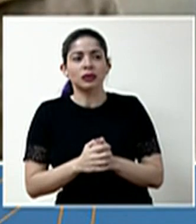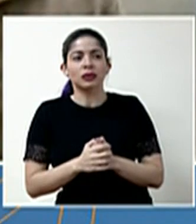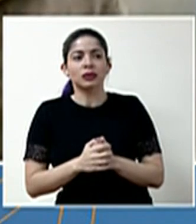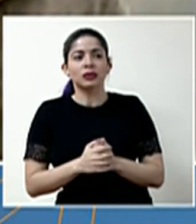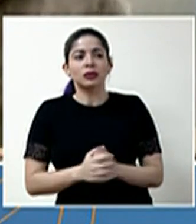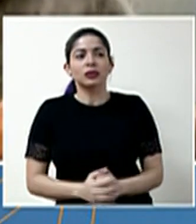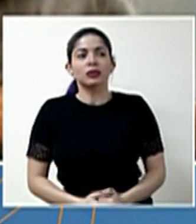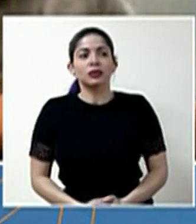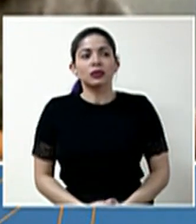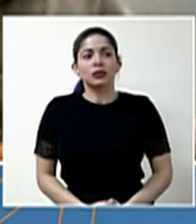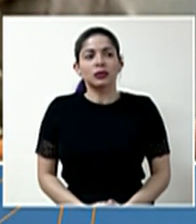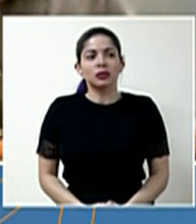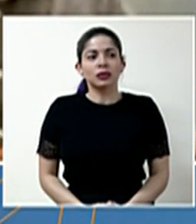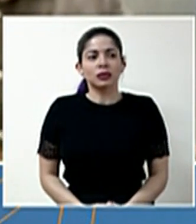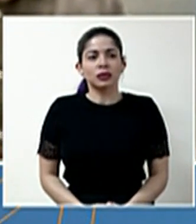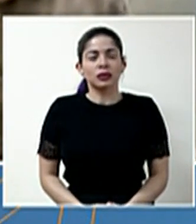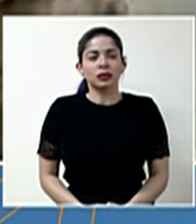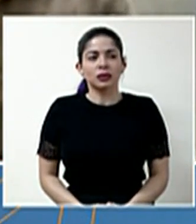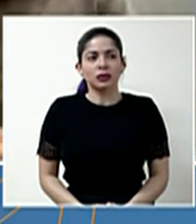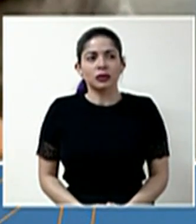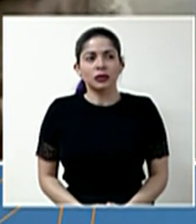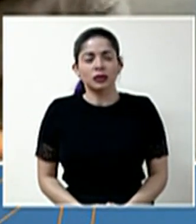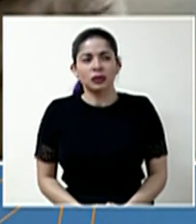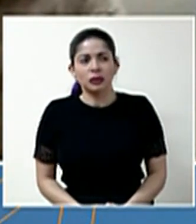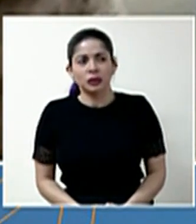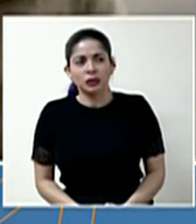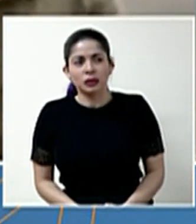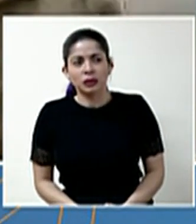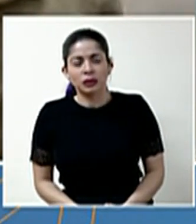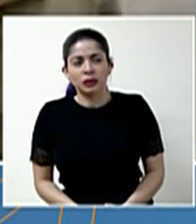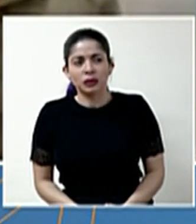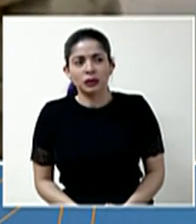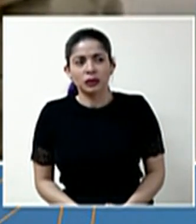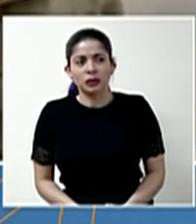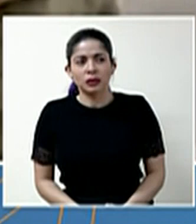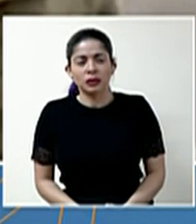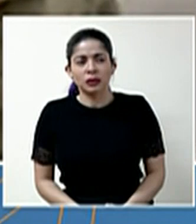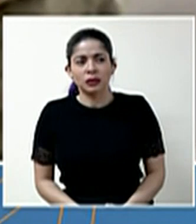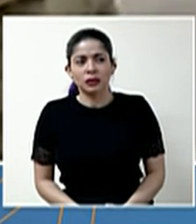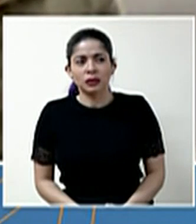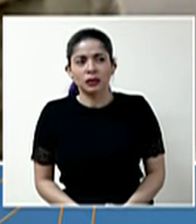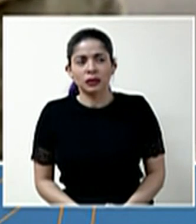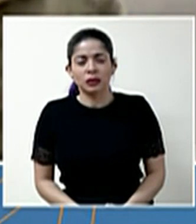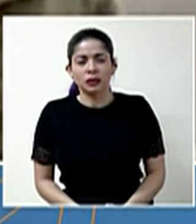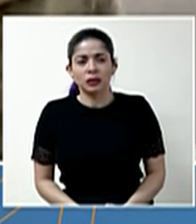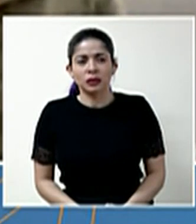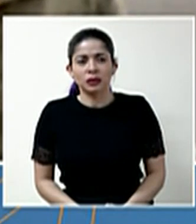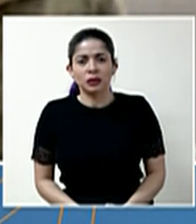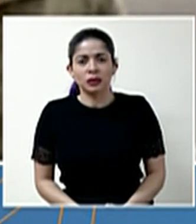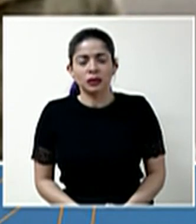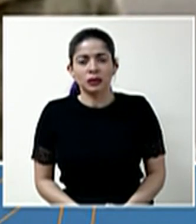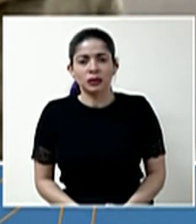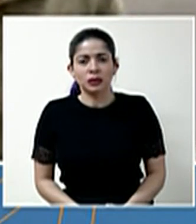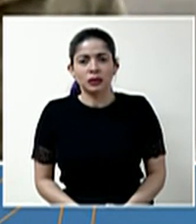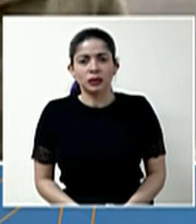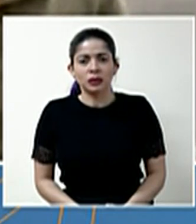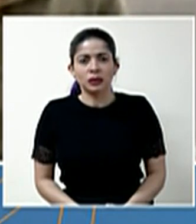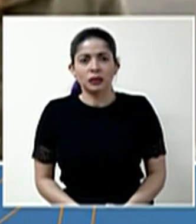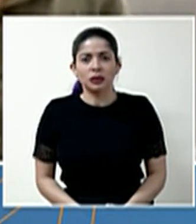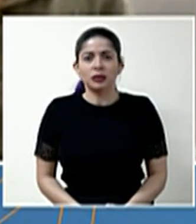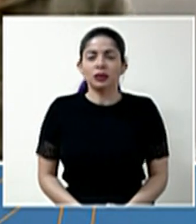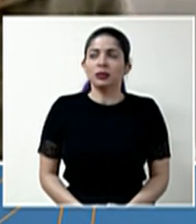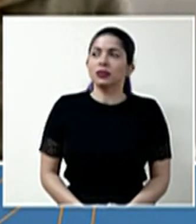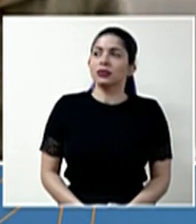gente se visto que se bajó a una escora particular y que se llaman el chino, tal vez se les pueden ampliar un poco esa parte.